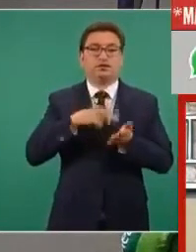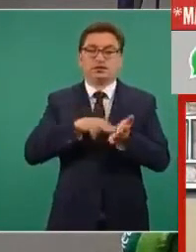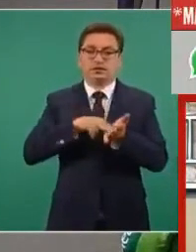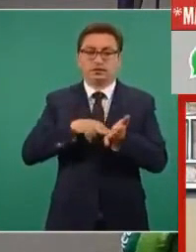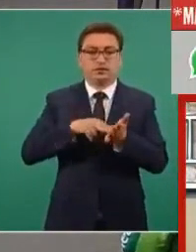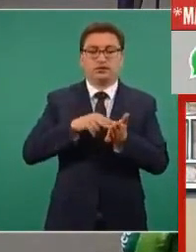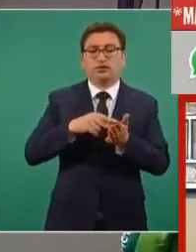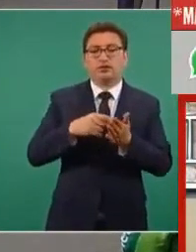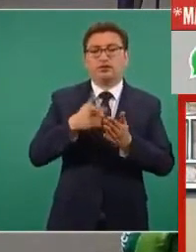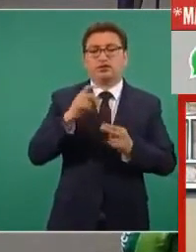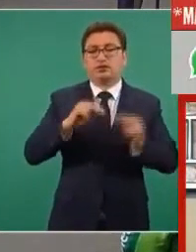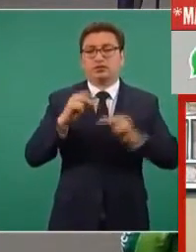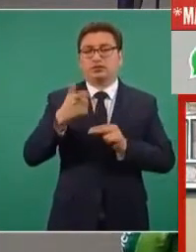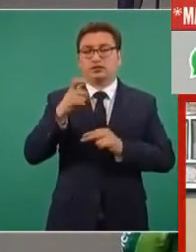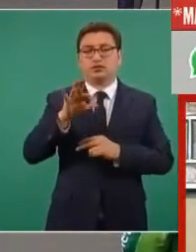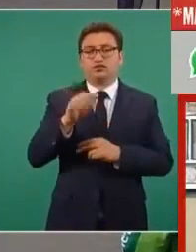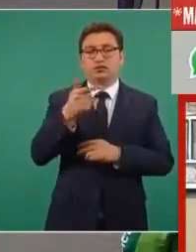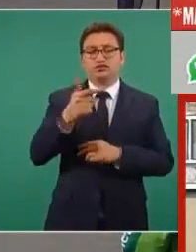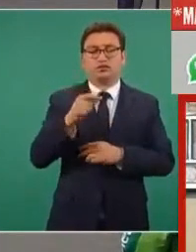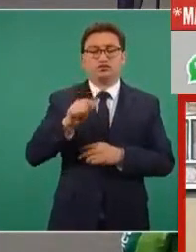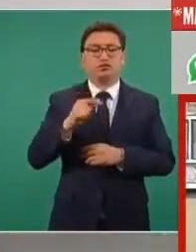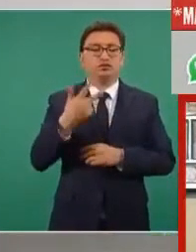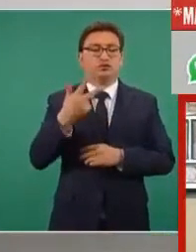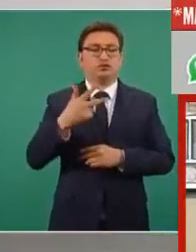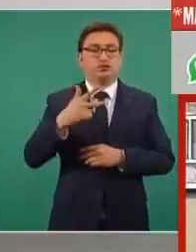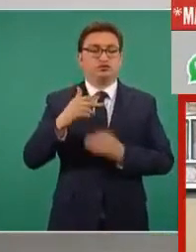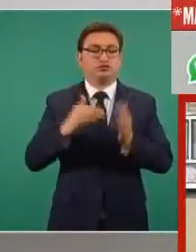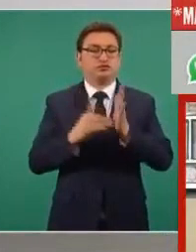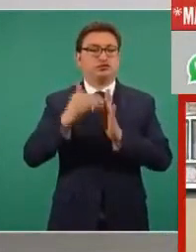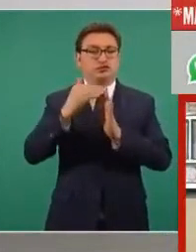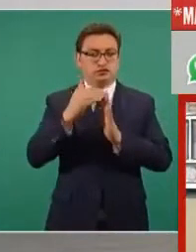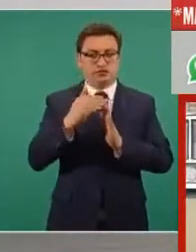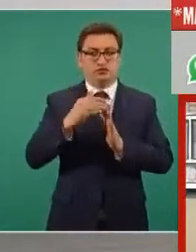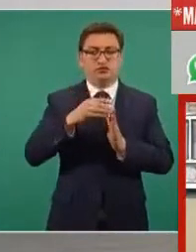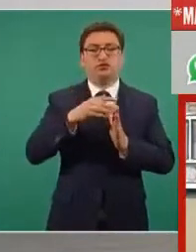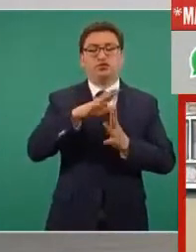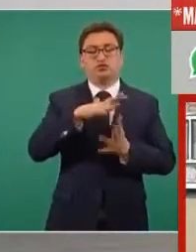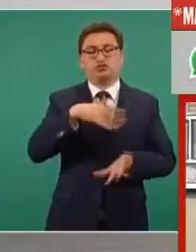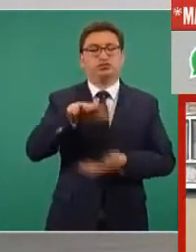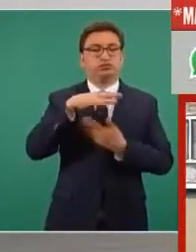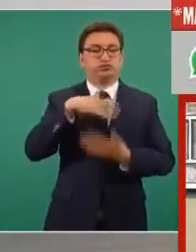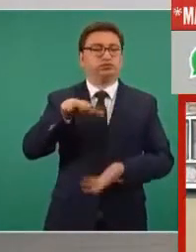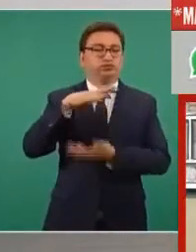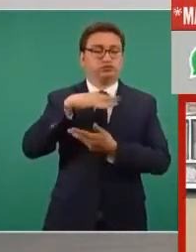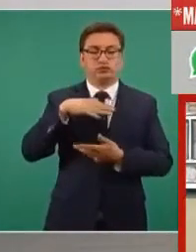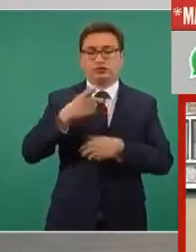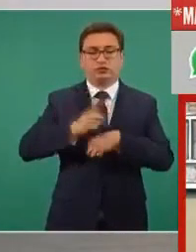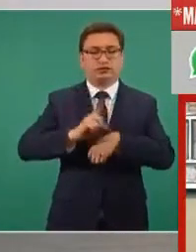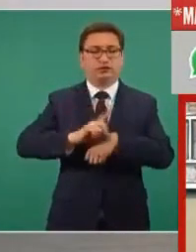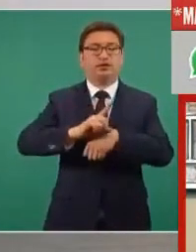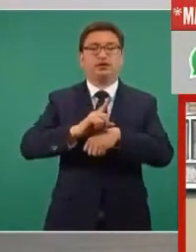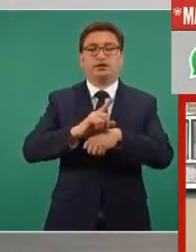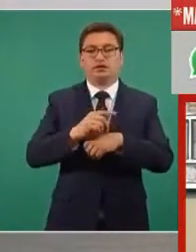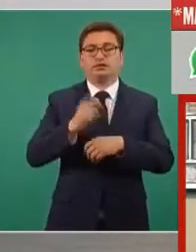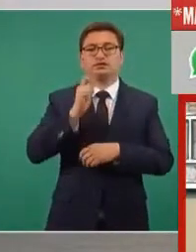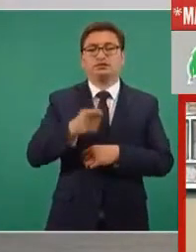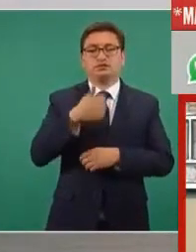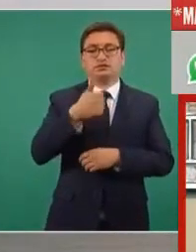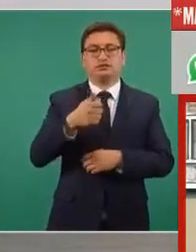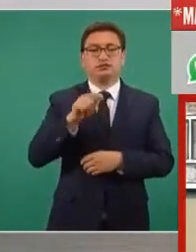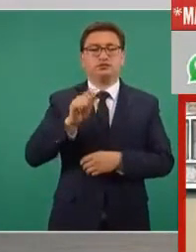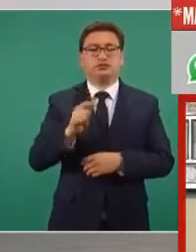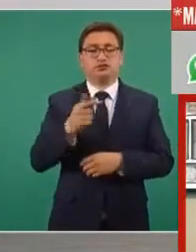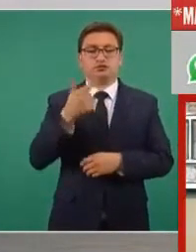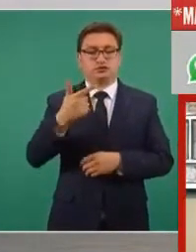47.8 millones de barriles diarios, lo que representa